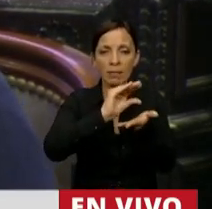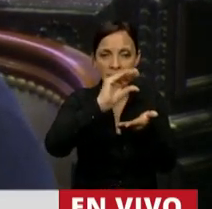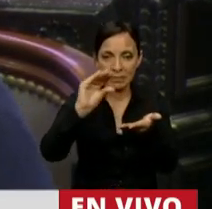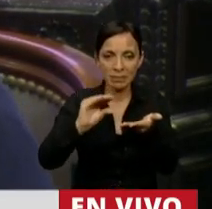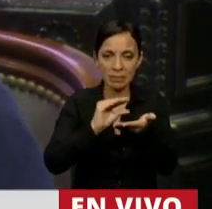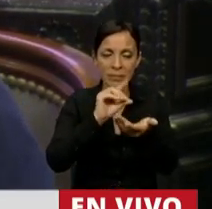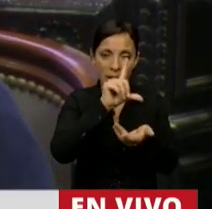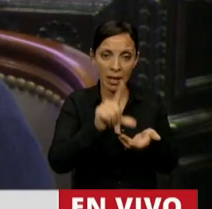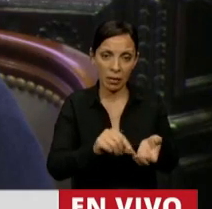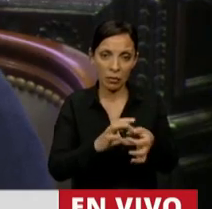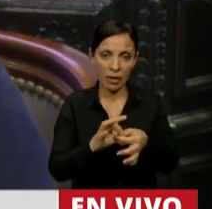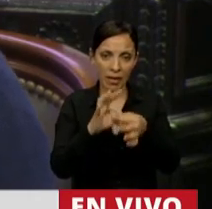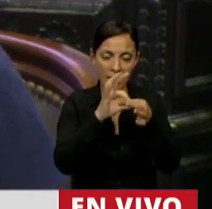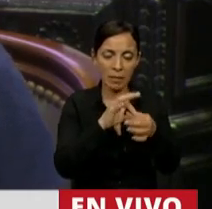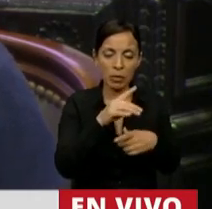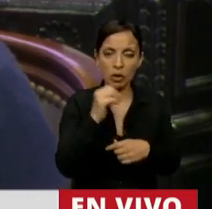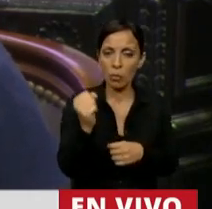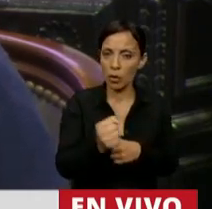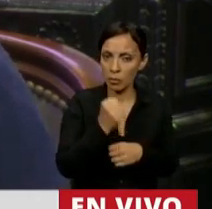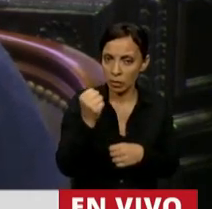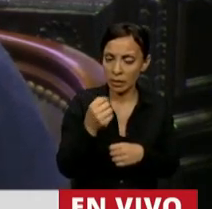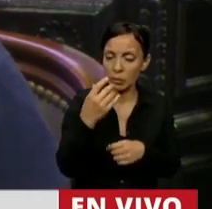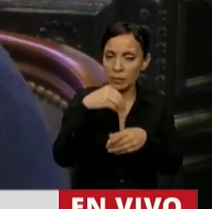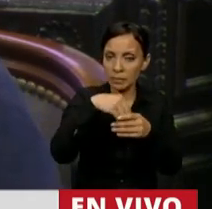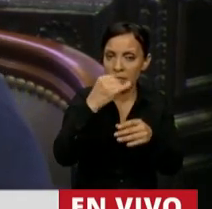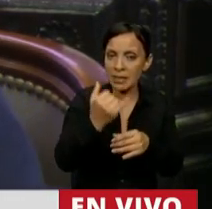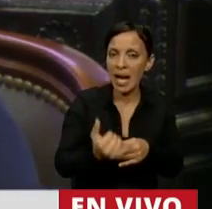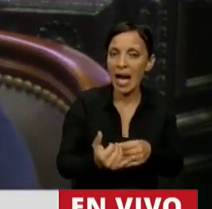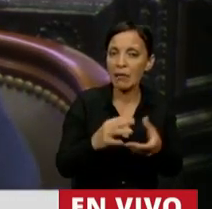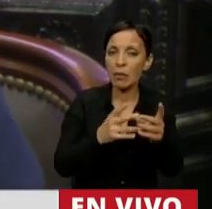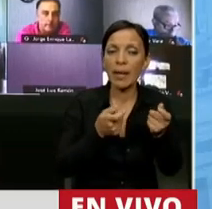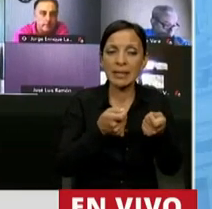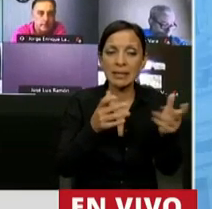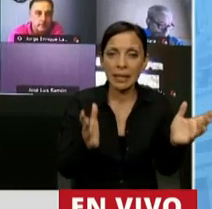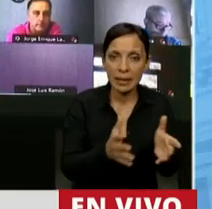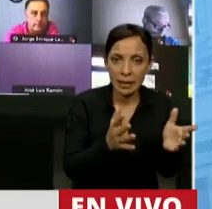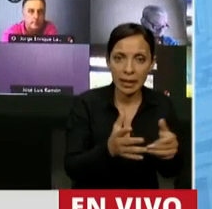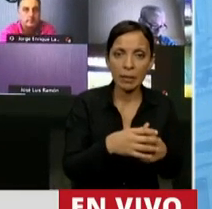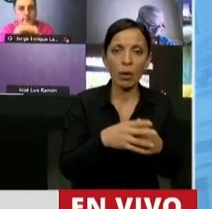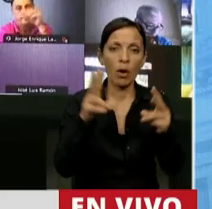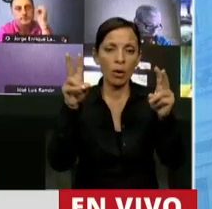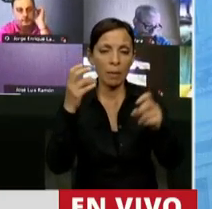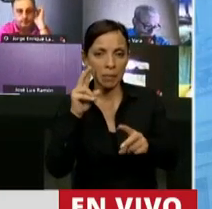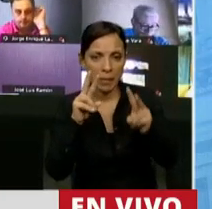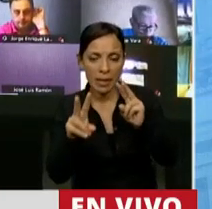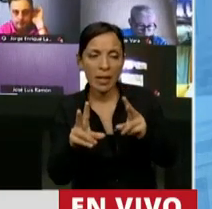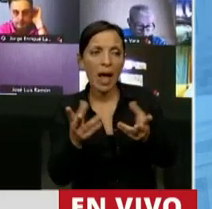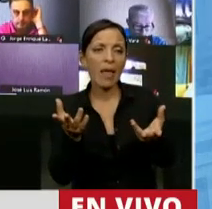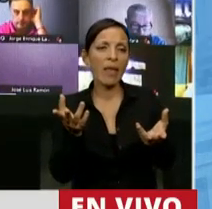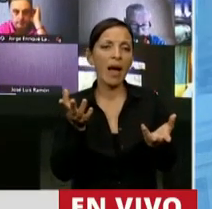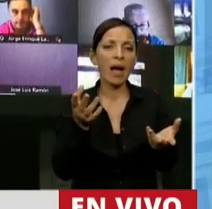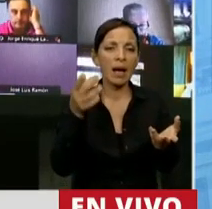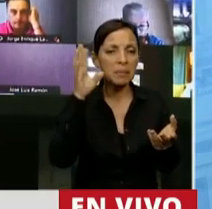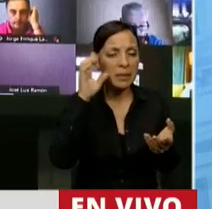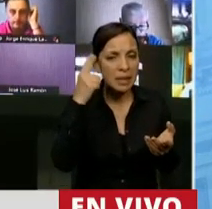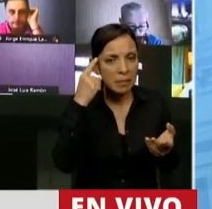es muy importante porque tiene implícito cuestiones de incentivo, cuestiones de mirada, cuestiones de heterogeneidad